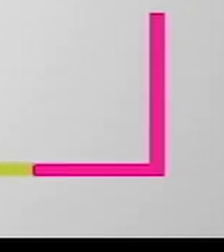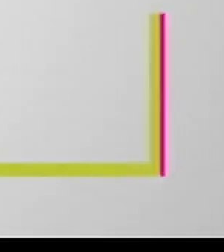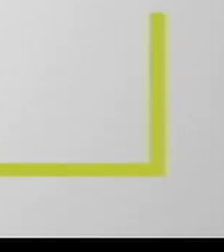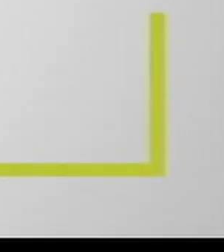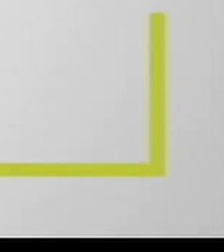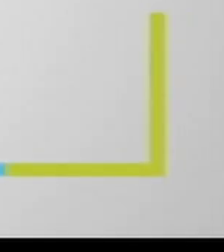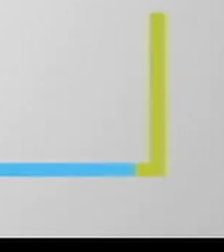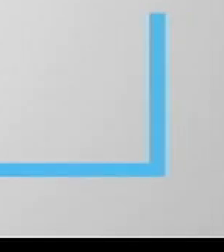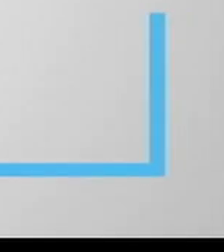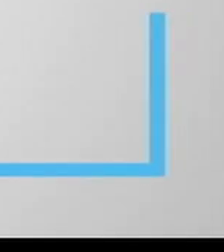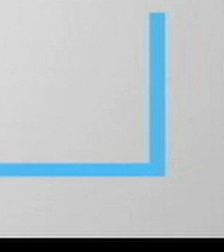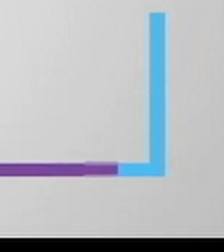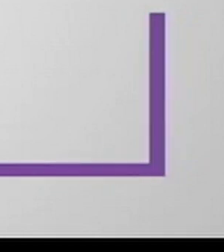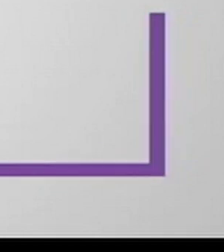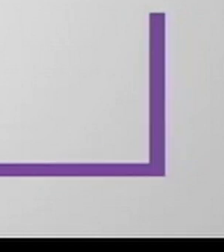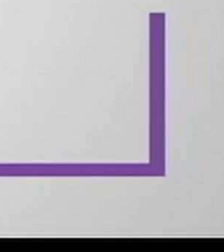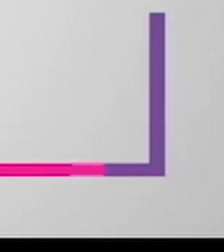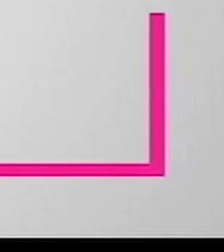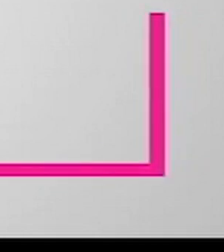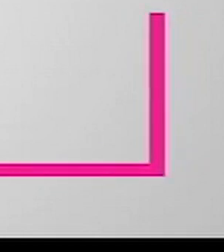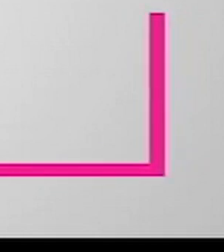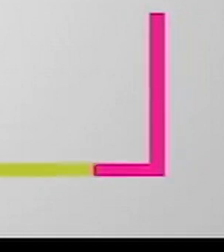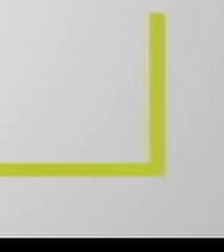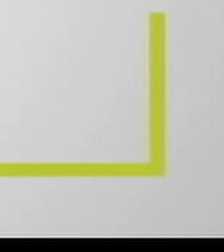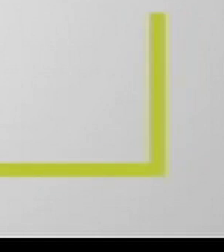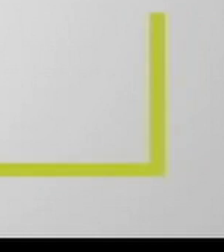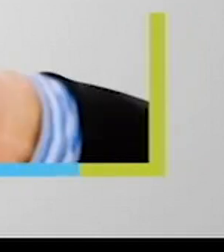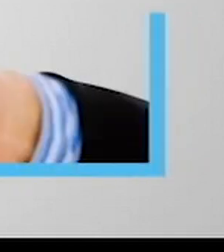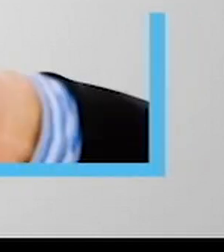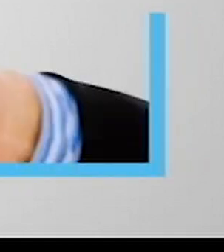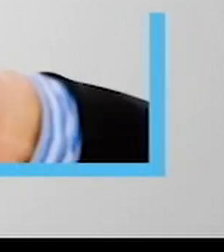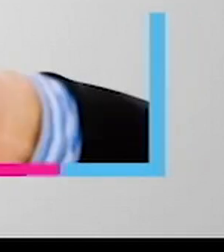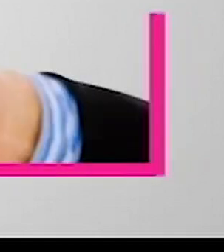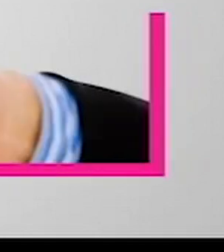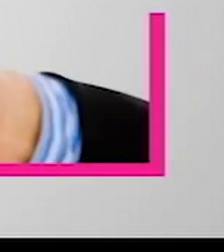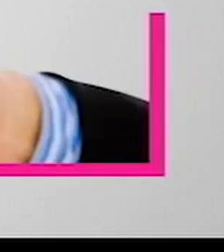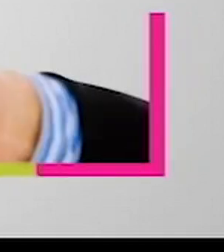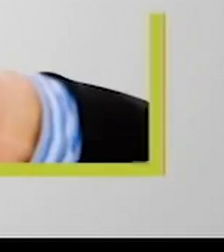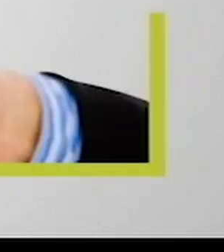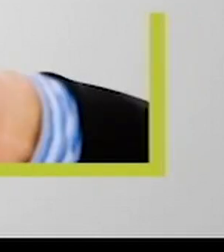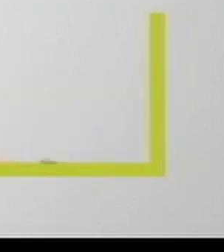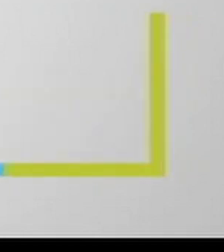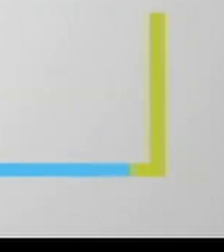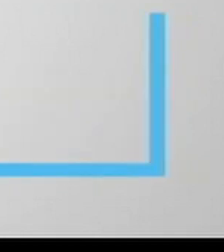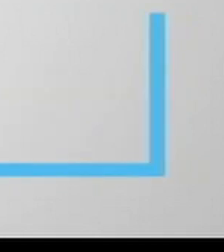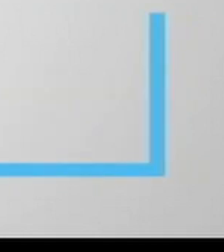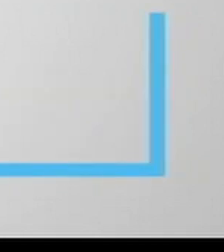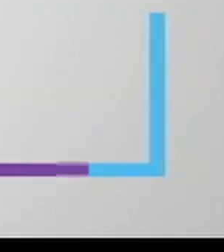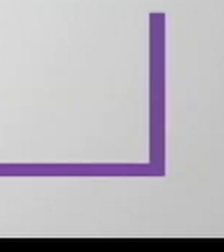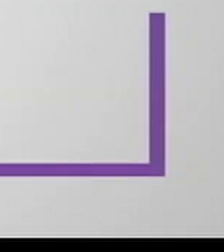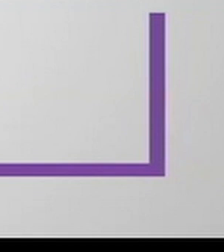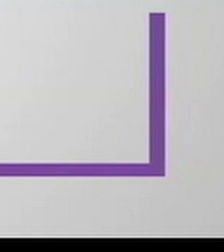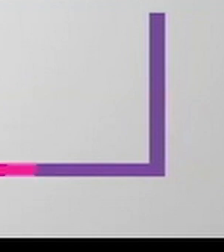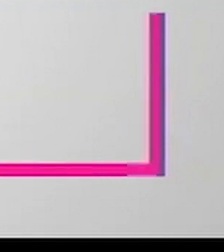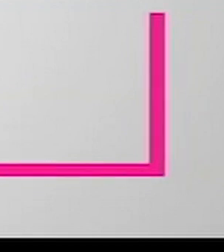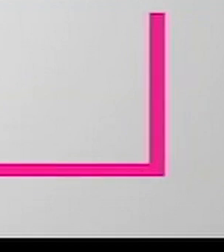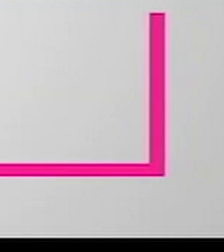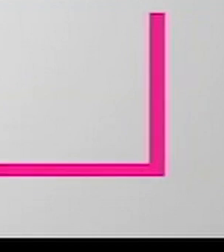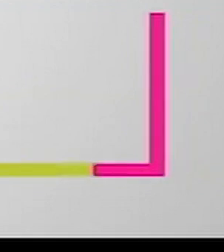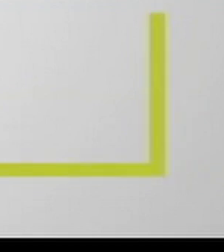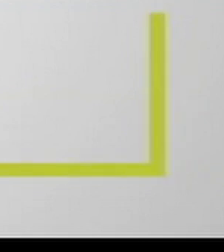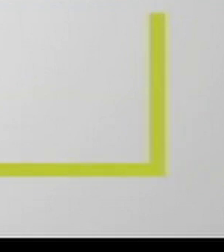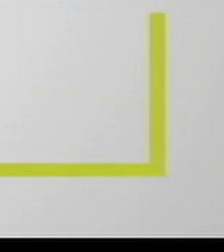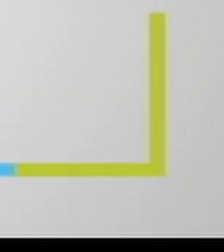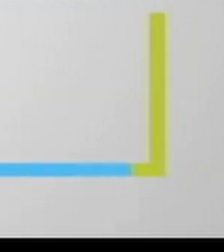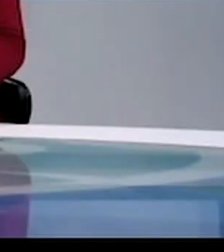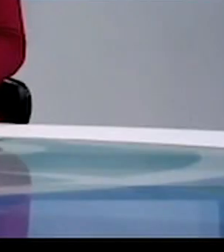consulta comentario o reclamo sobre nuestros servicios sin arte escucha ponete en contacto con la contraloría